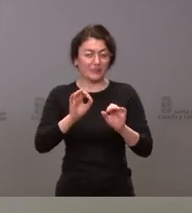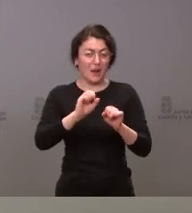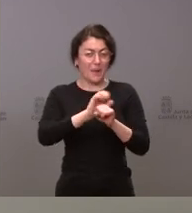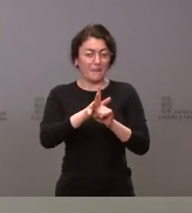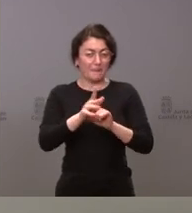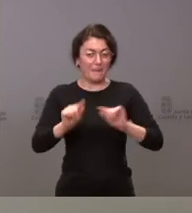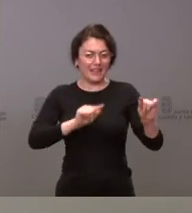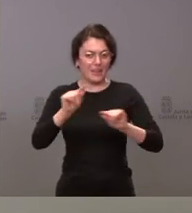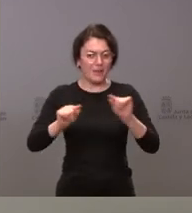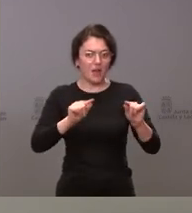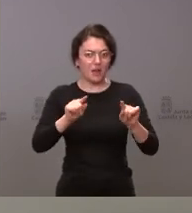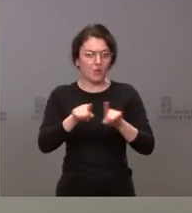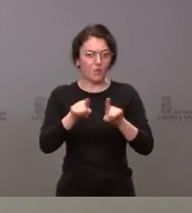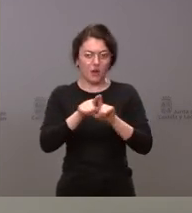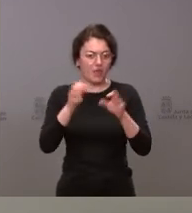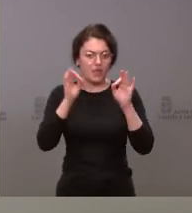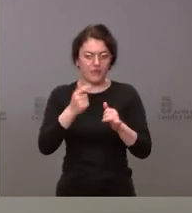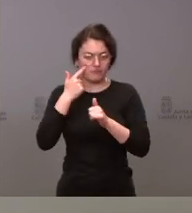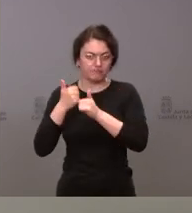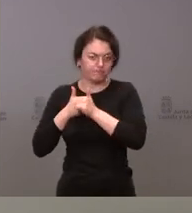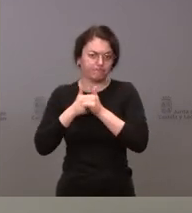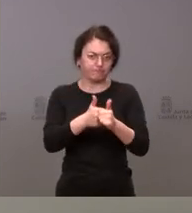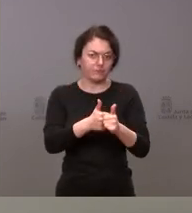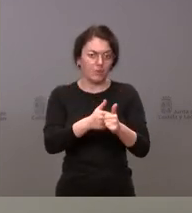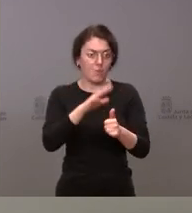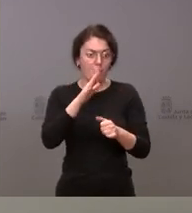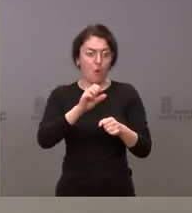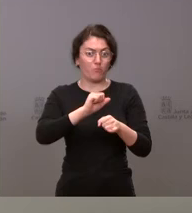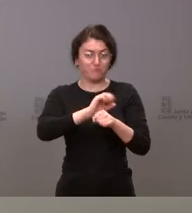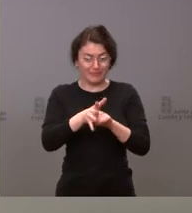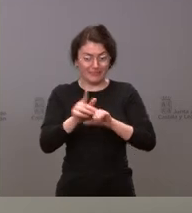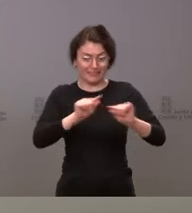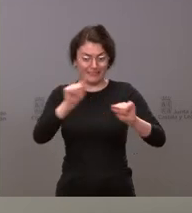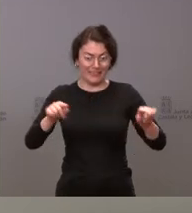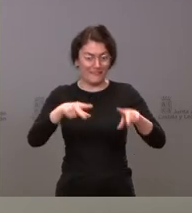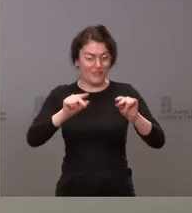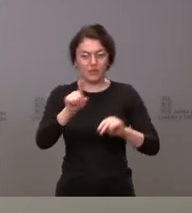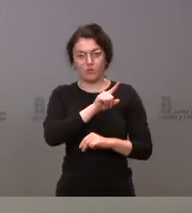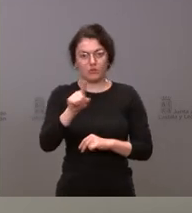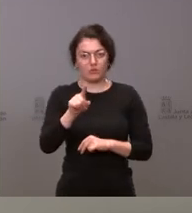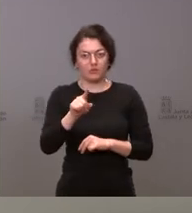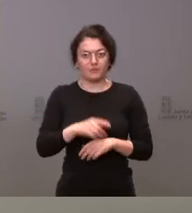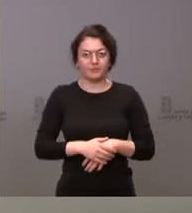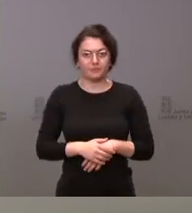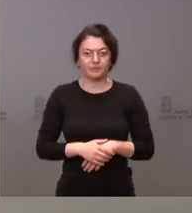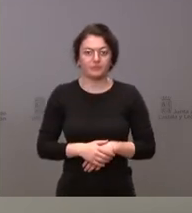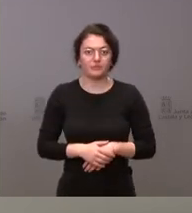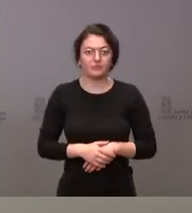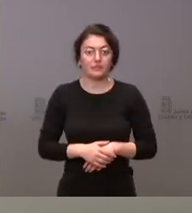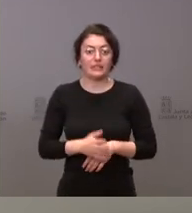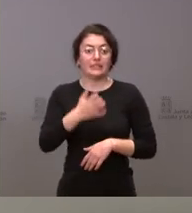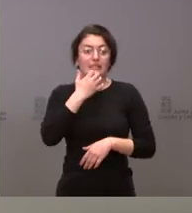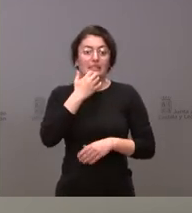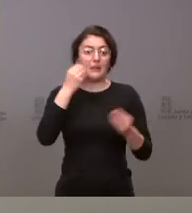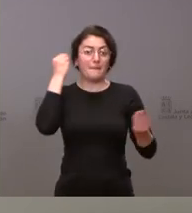especial seguimiento. La pandemia no ha terminado. Sería un error pensar que con la decisión de eliminar la